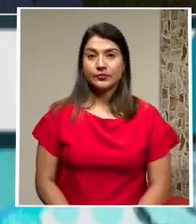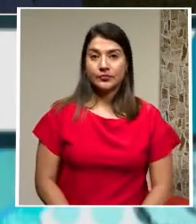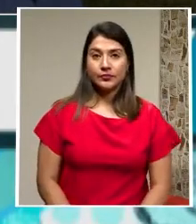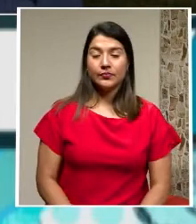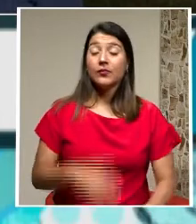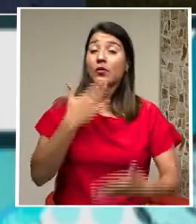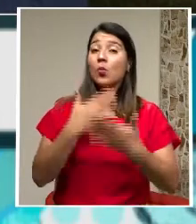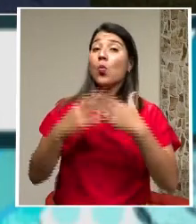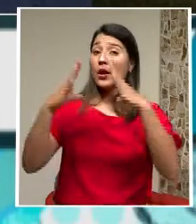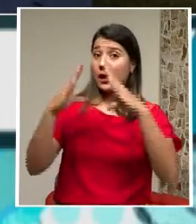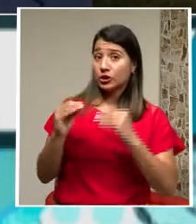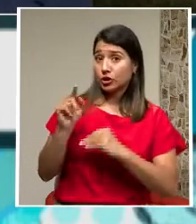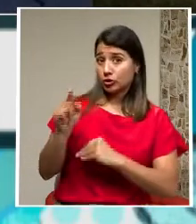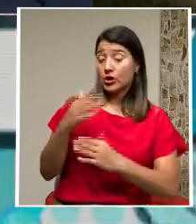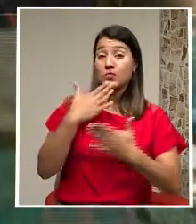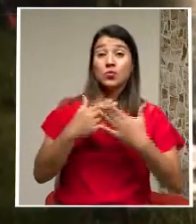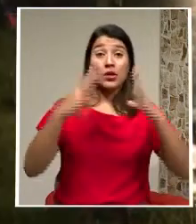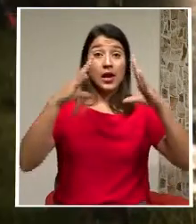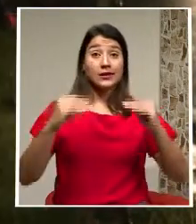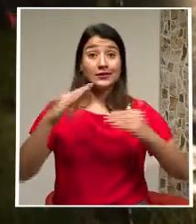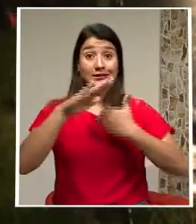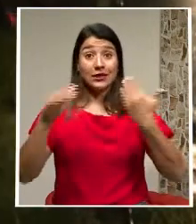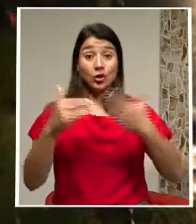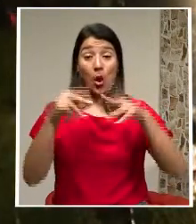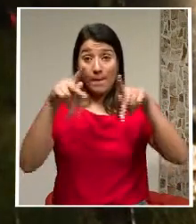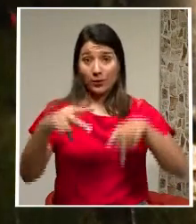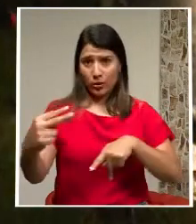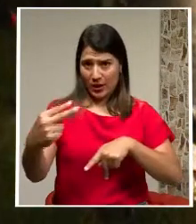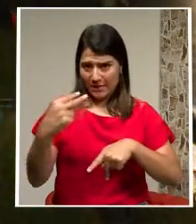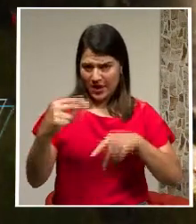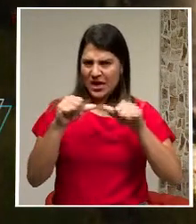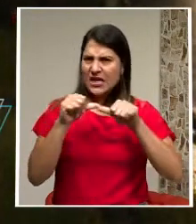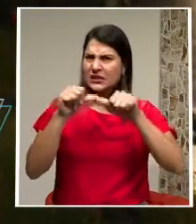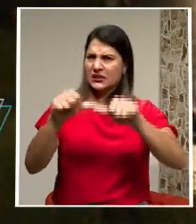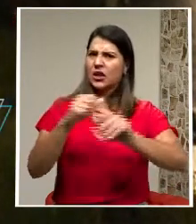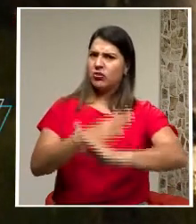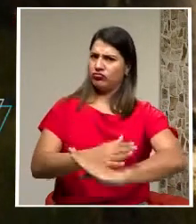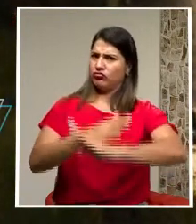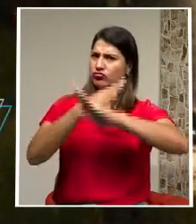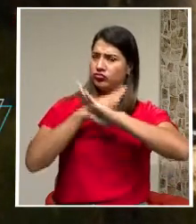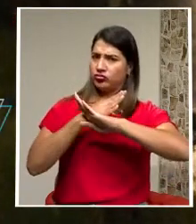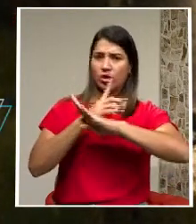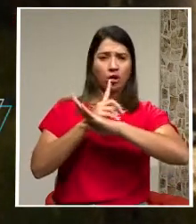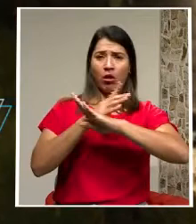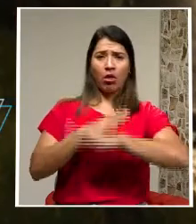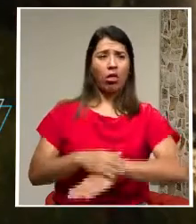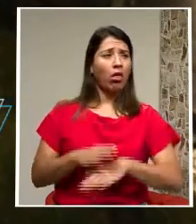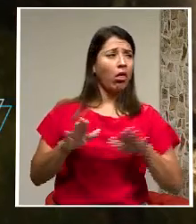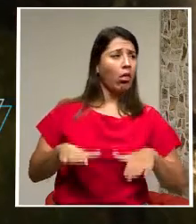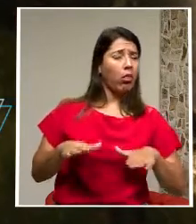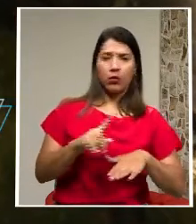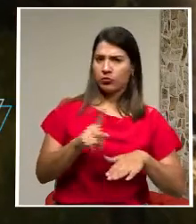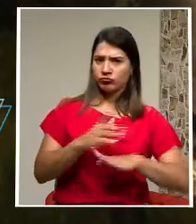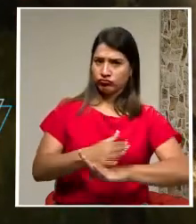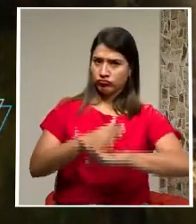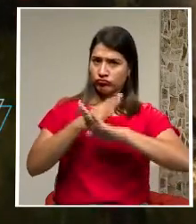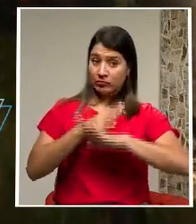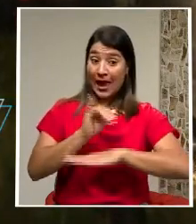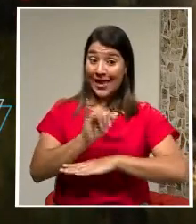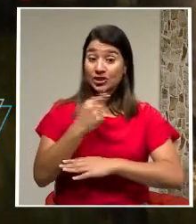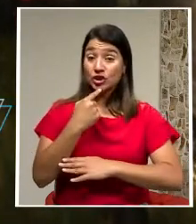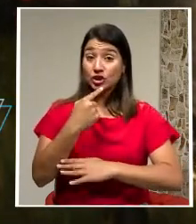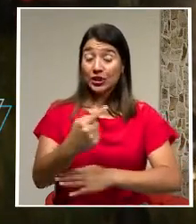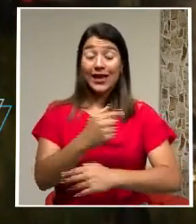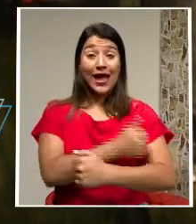Buenas noches, Don Ernesto y amigos televidentes No bajan la guardia ha sido el consejo insistente de las autoridades de salud Y es que el